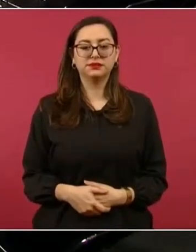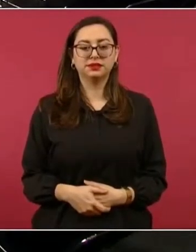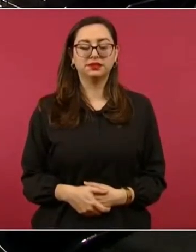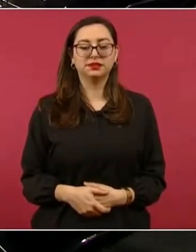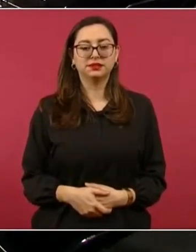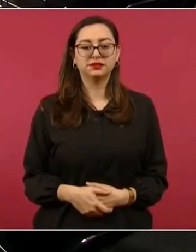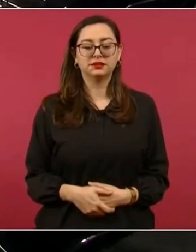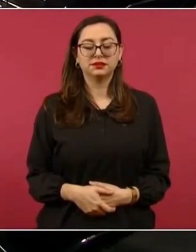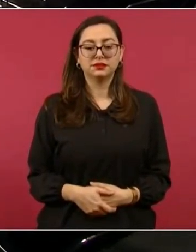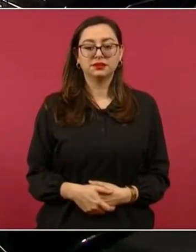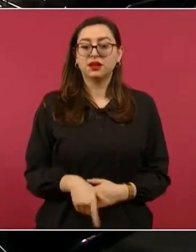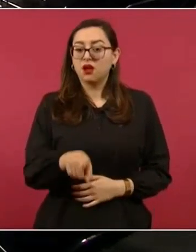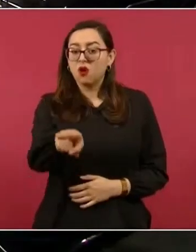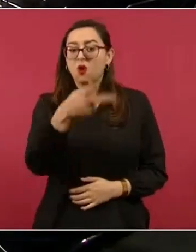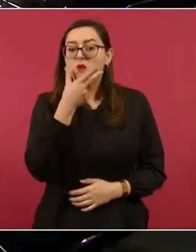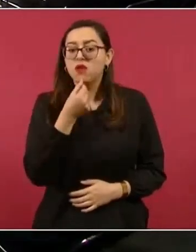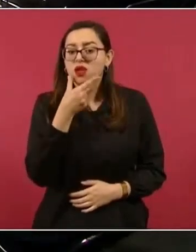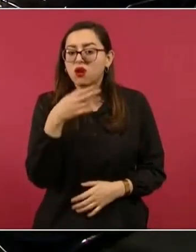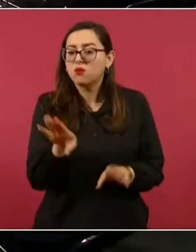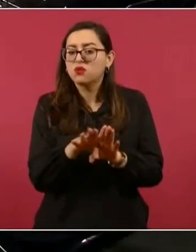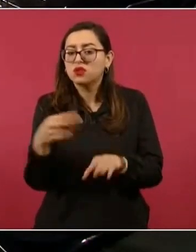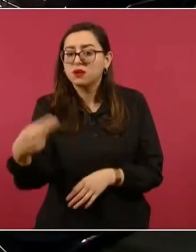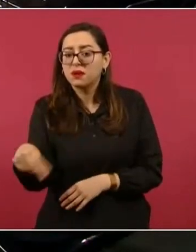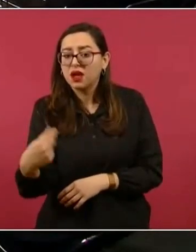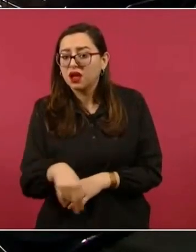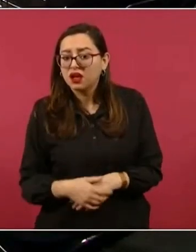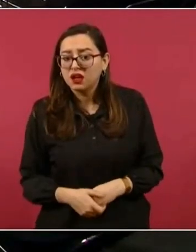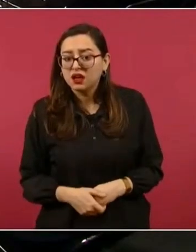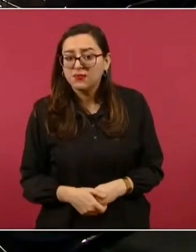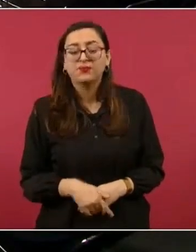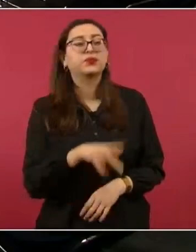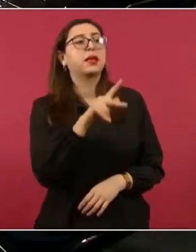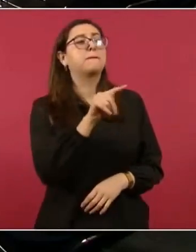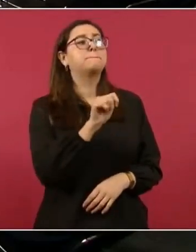¿Cómo se llama este señor? Peter Cerda,